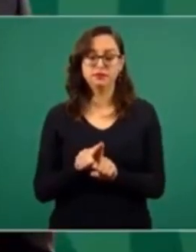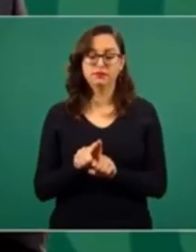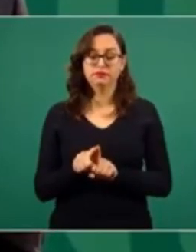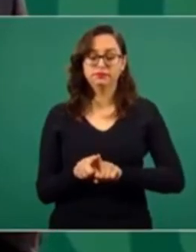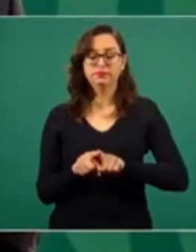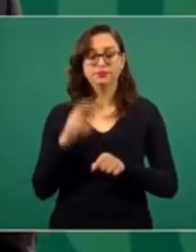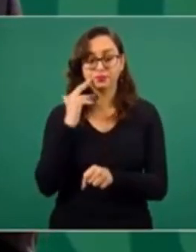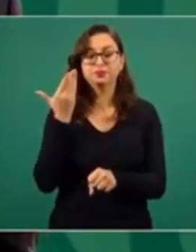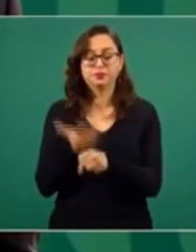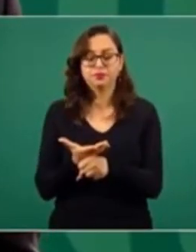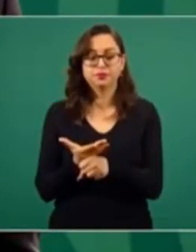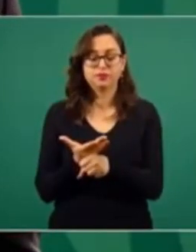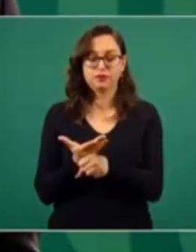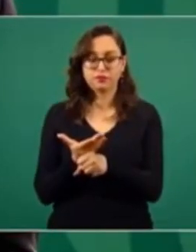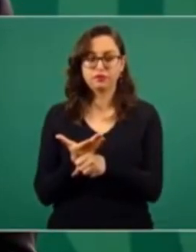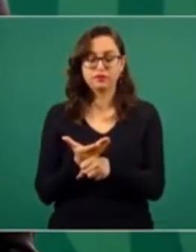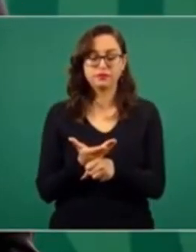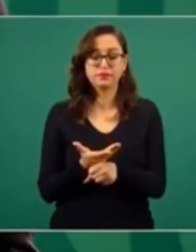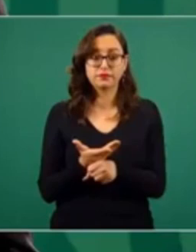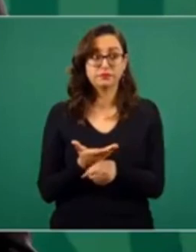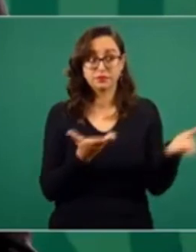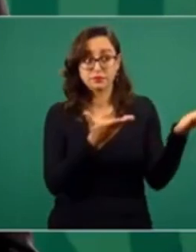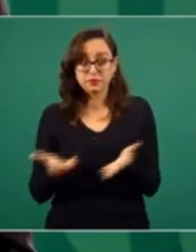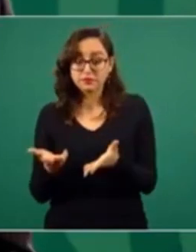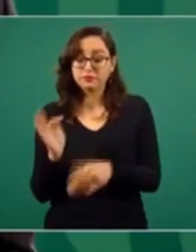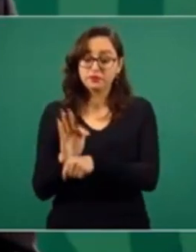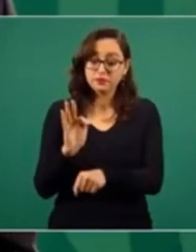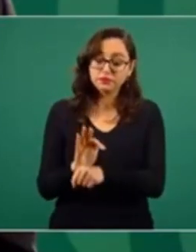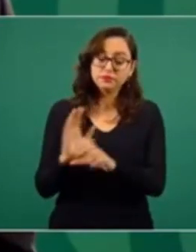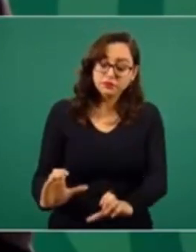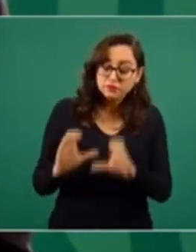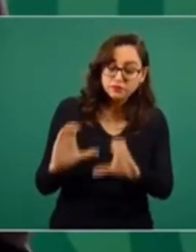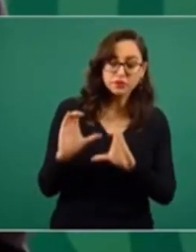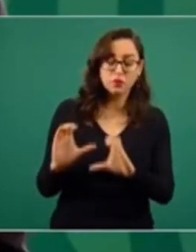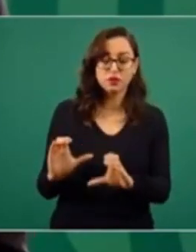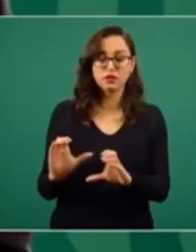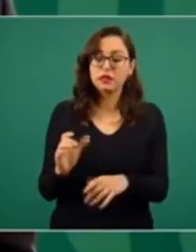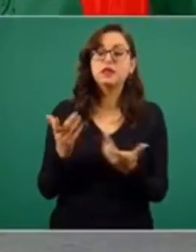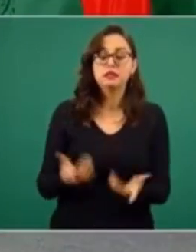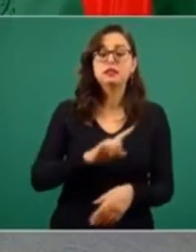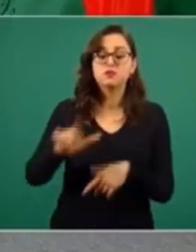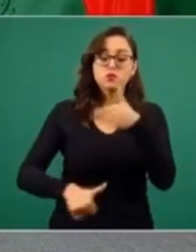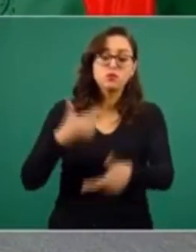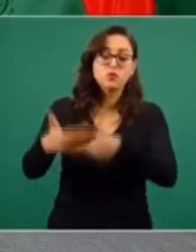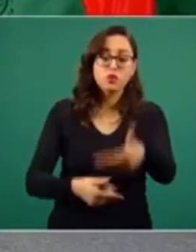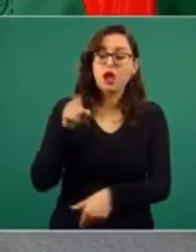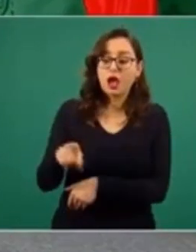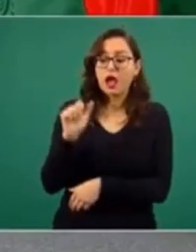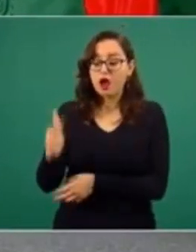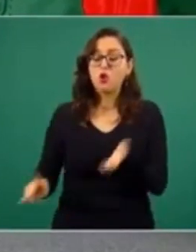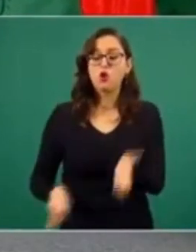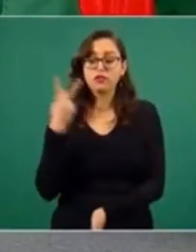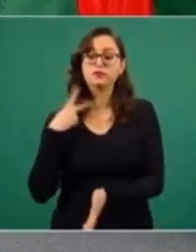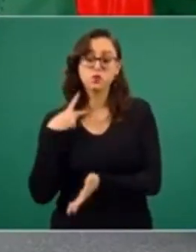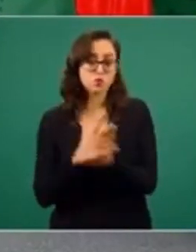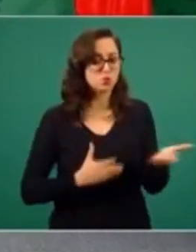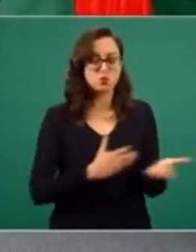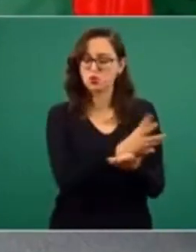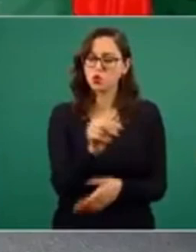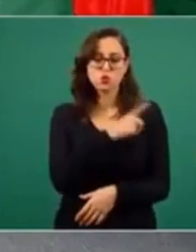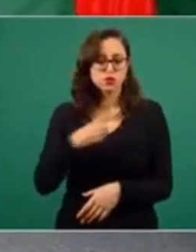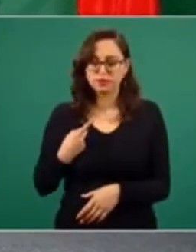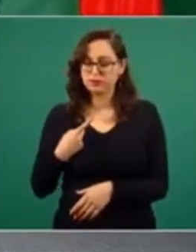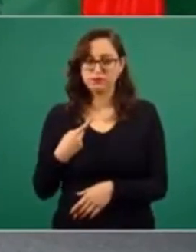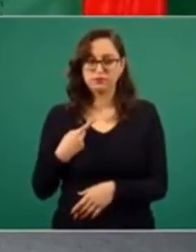que el que recibe el asilo no intervenga, no interfiera, en asuntos políticos de